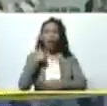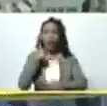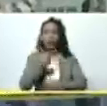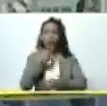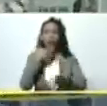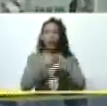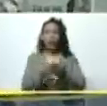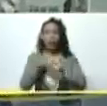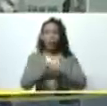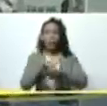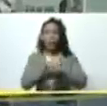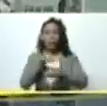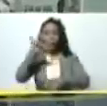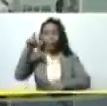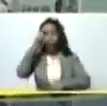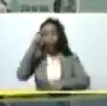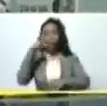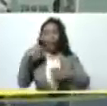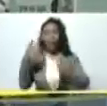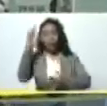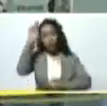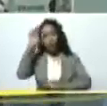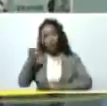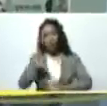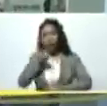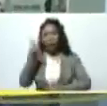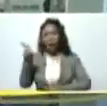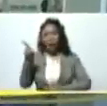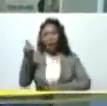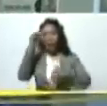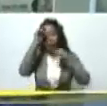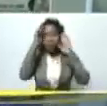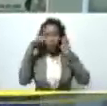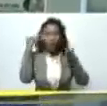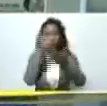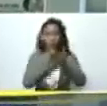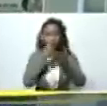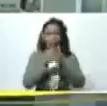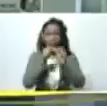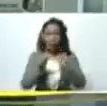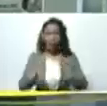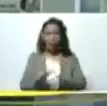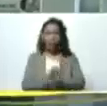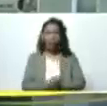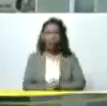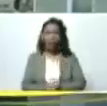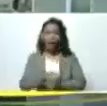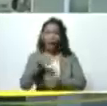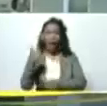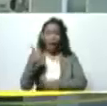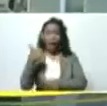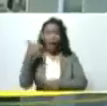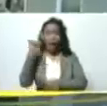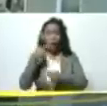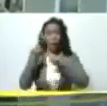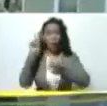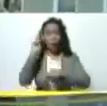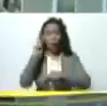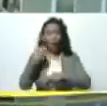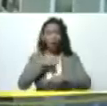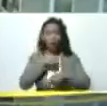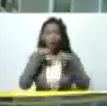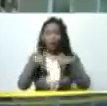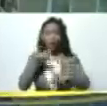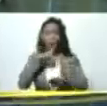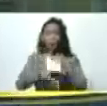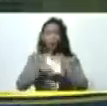nuestro ministro Jorge Arriaza que día a día está en la batalla permanente él está en otra tarea y nosotros estamos aquí